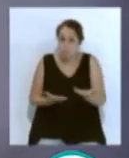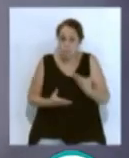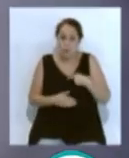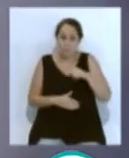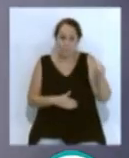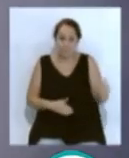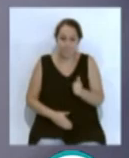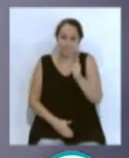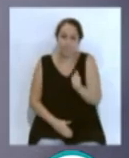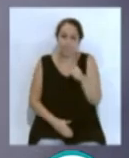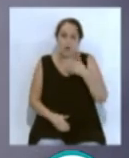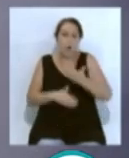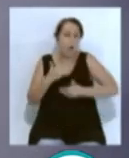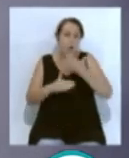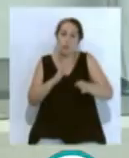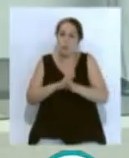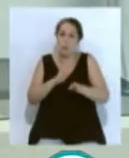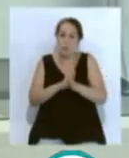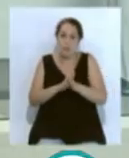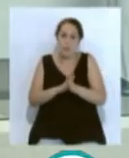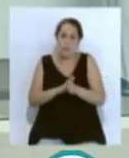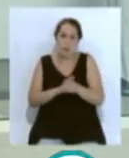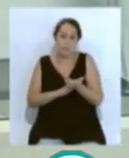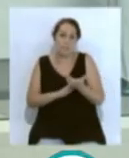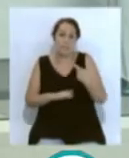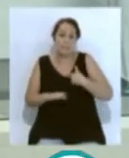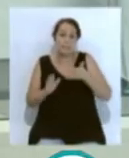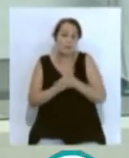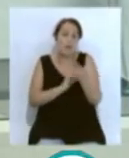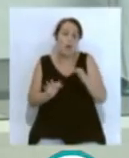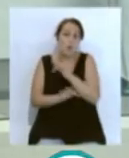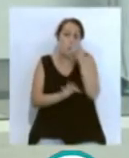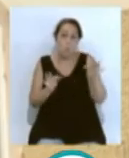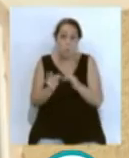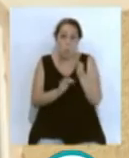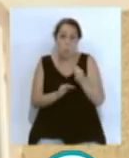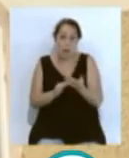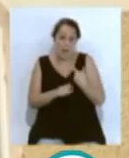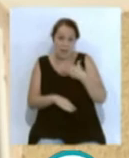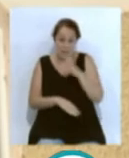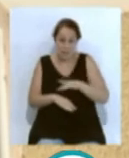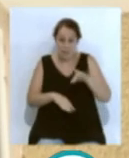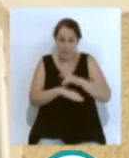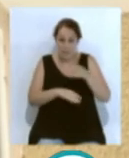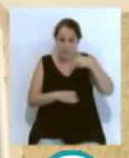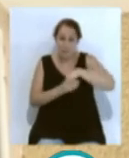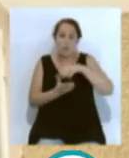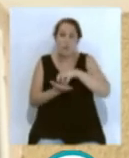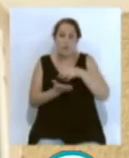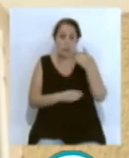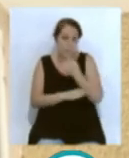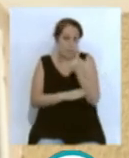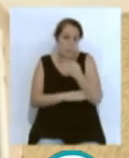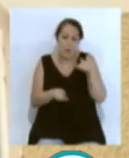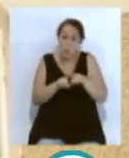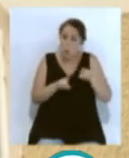generalizada de la continuidad asistencial, decir, las guardias de pediatría en los centros de atención primaria tal y como existen en los